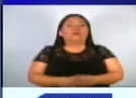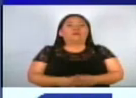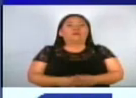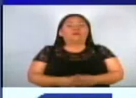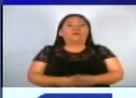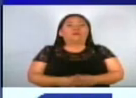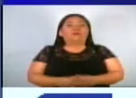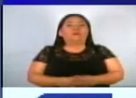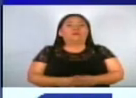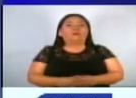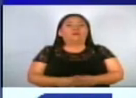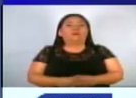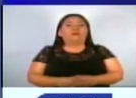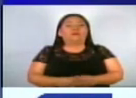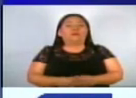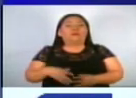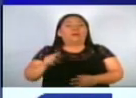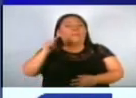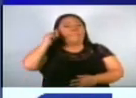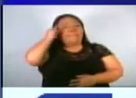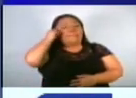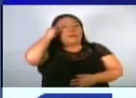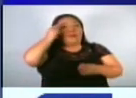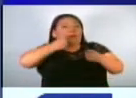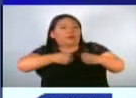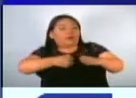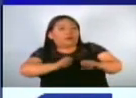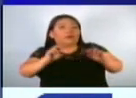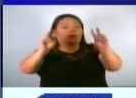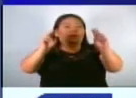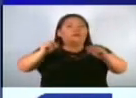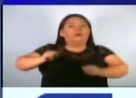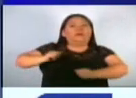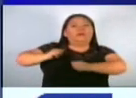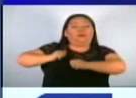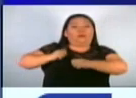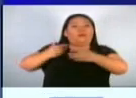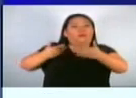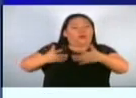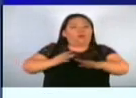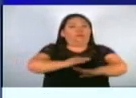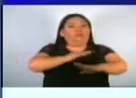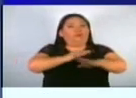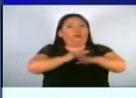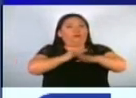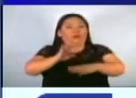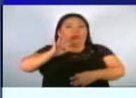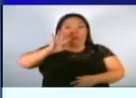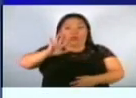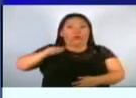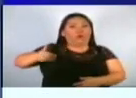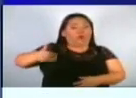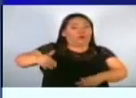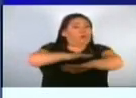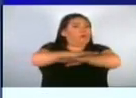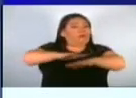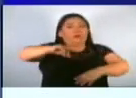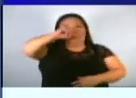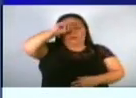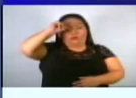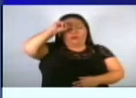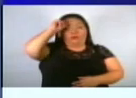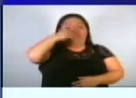Y con apoyo en las estrategias de seguridad, cerrará el primer quinquenio del presidente Nayib Bukele. Algunos